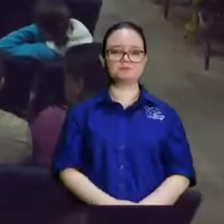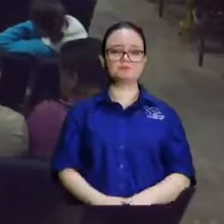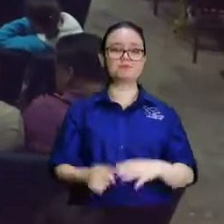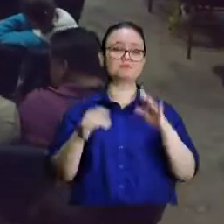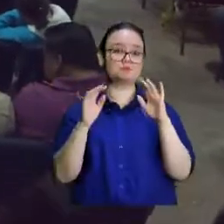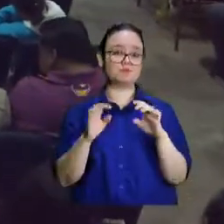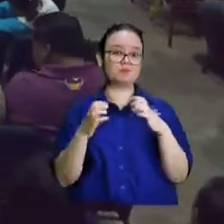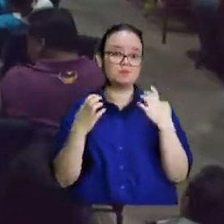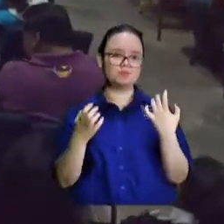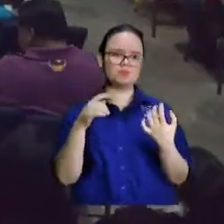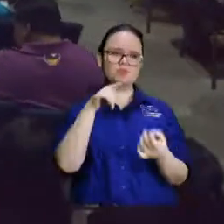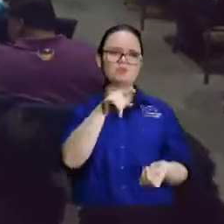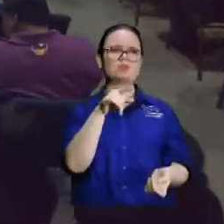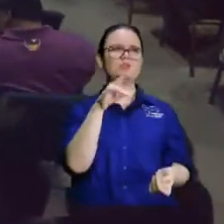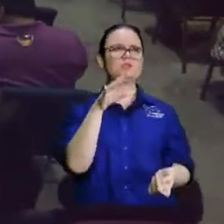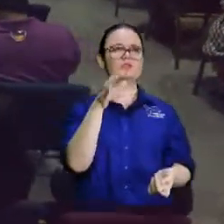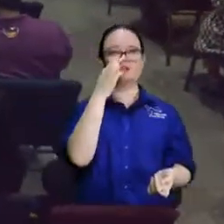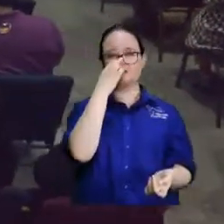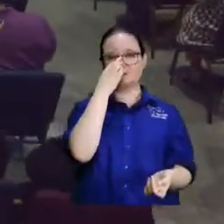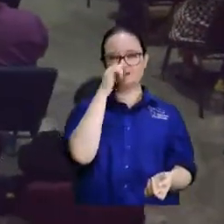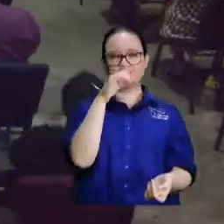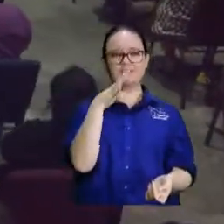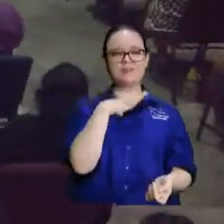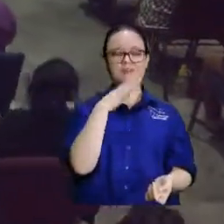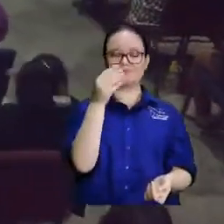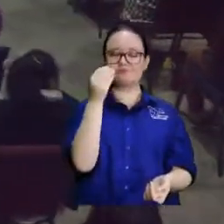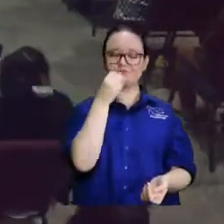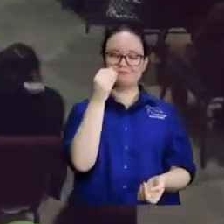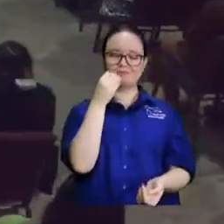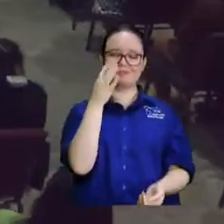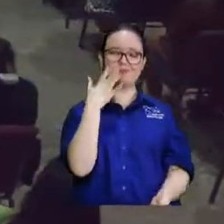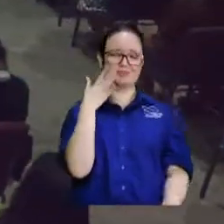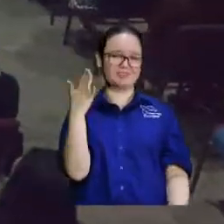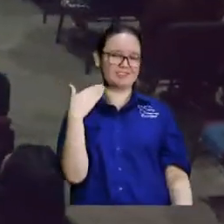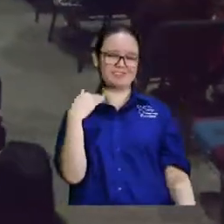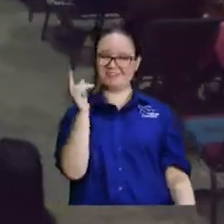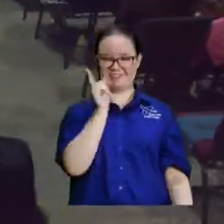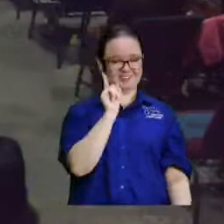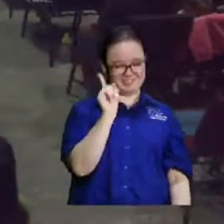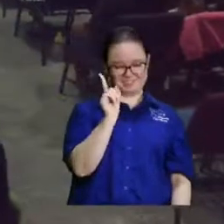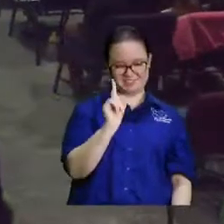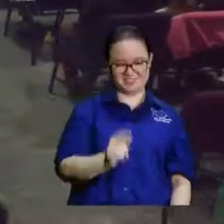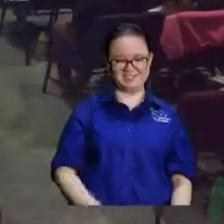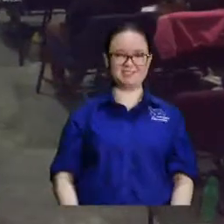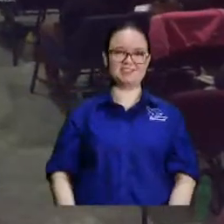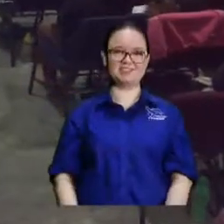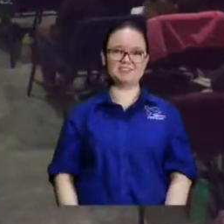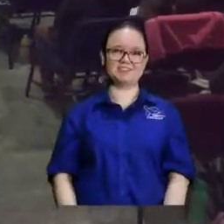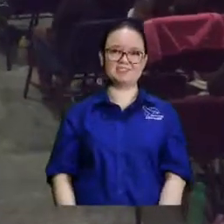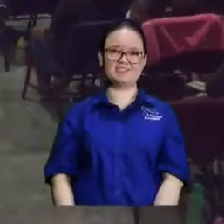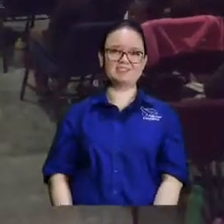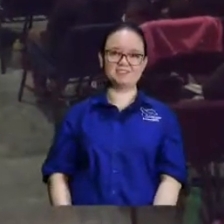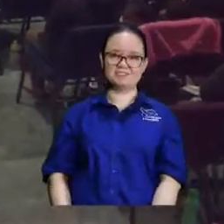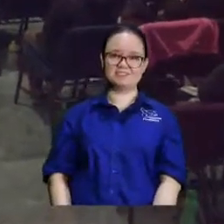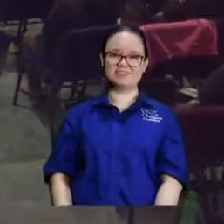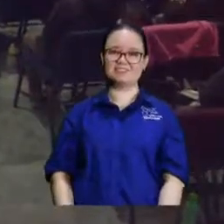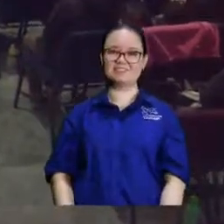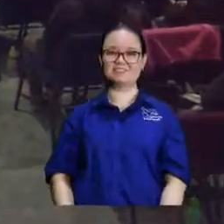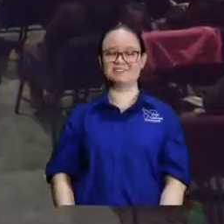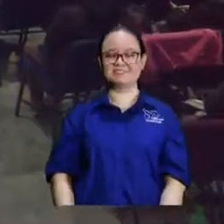hermano ¿le dieron a comer mucho chile en México? no no yo no como chile en México yo como chile en Guatemala